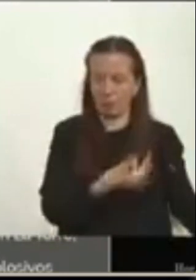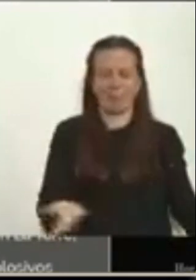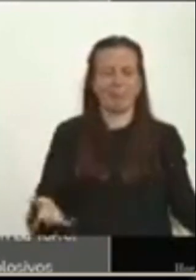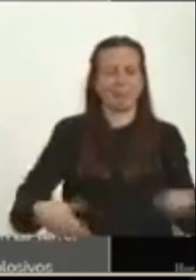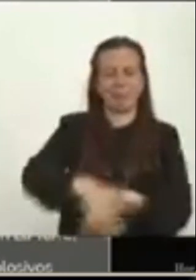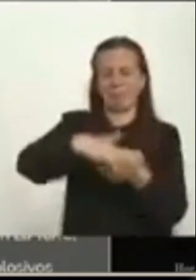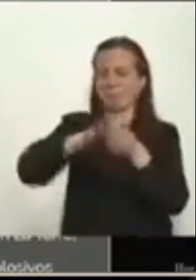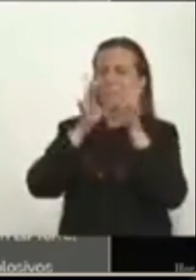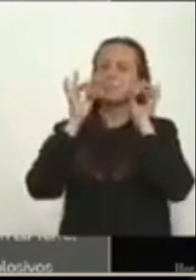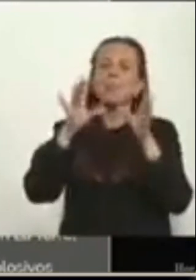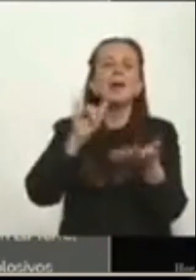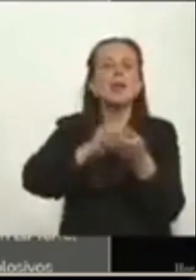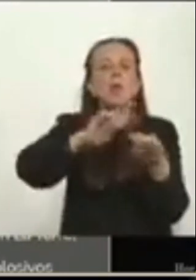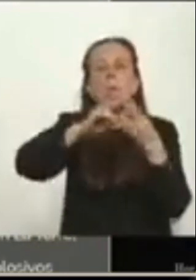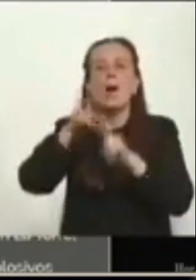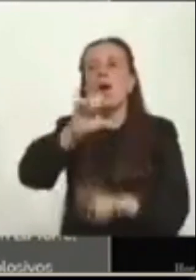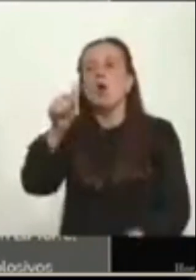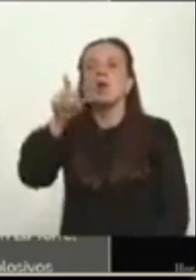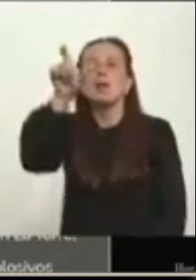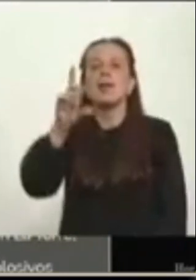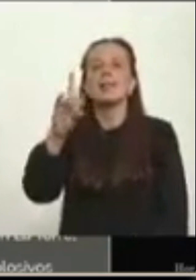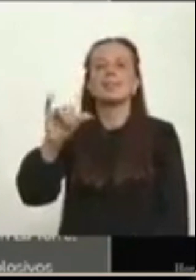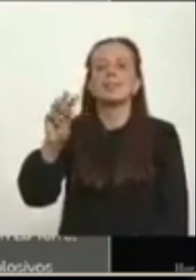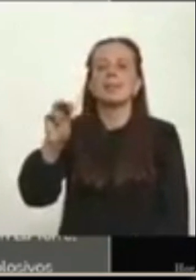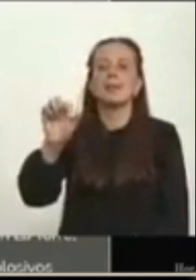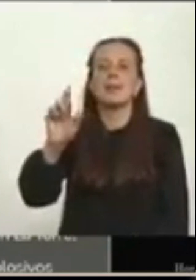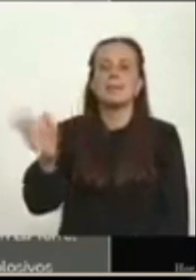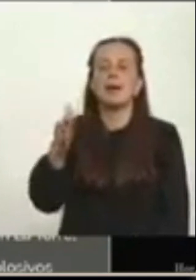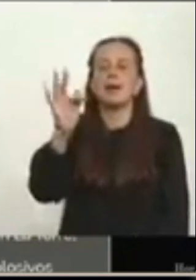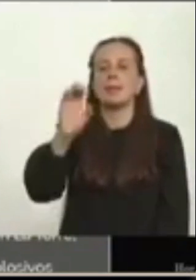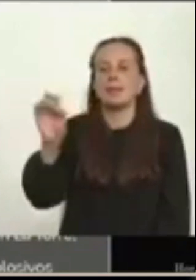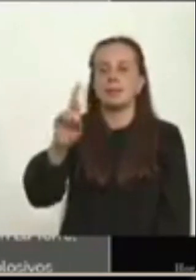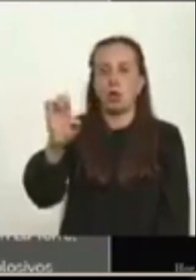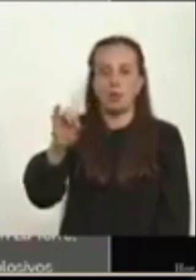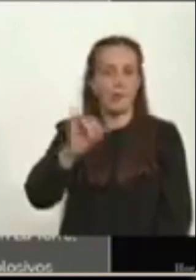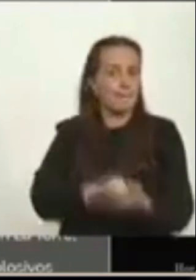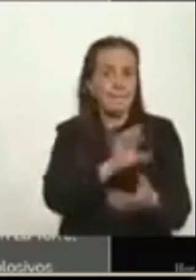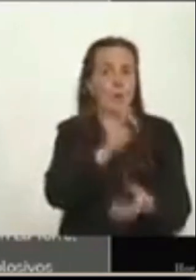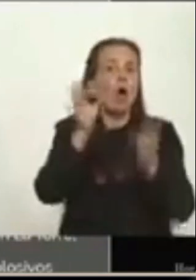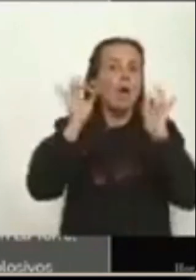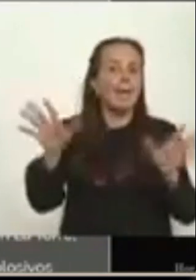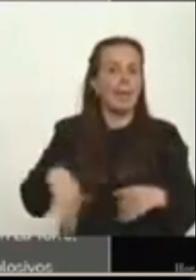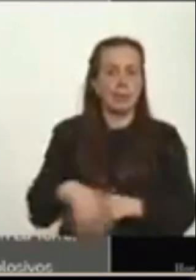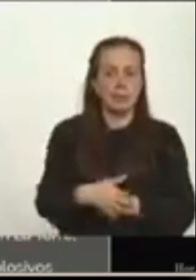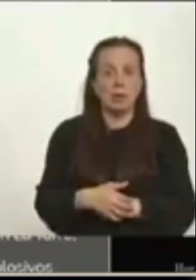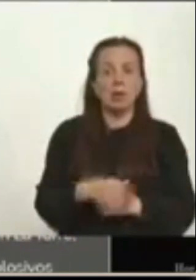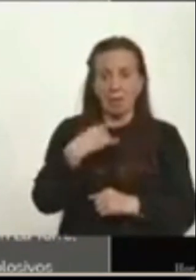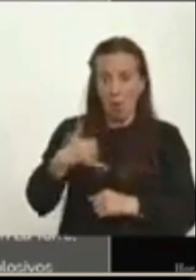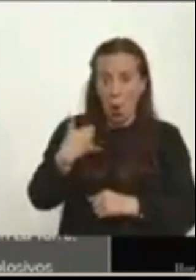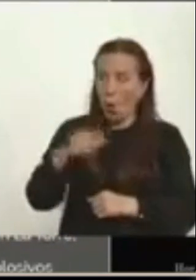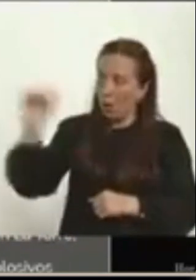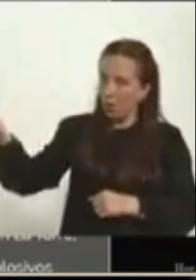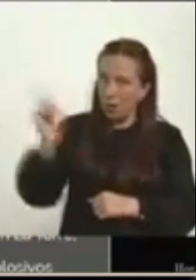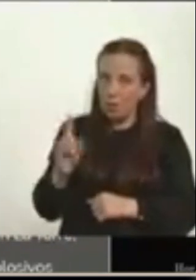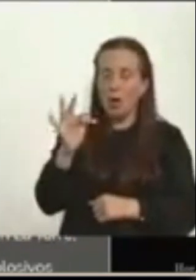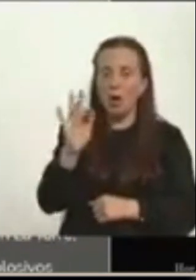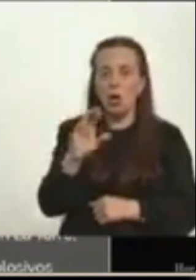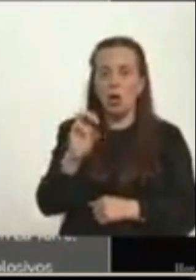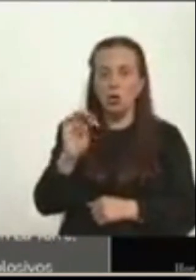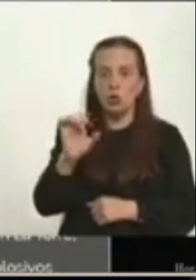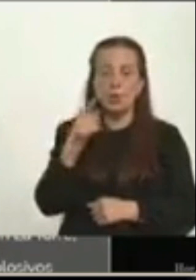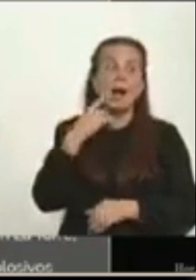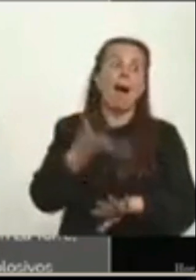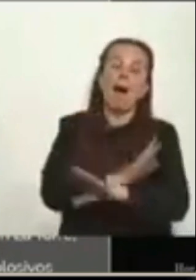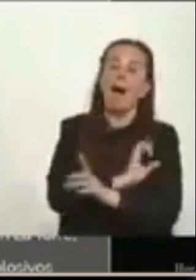grave como el de Dímar Torres. Se señala en la versión oficial que Flower Trompeta era disidente de las FARC.